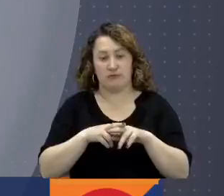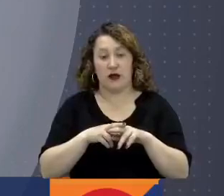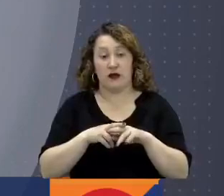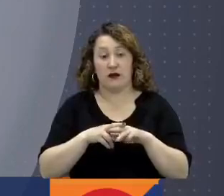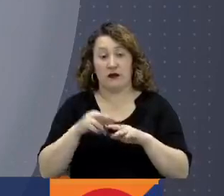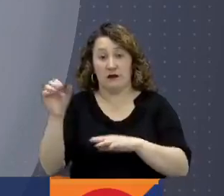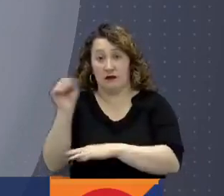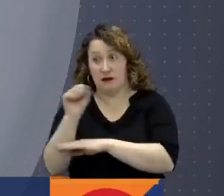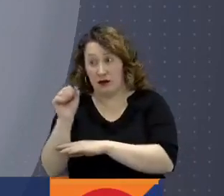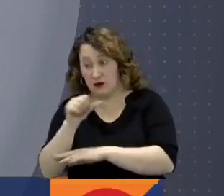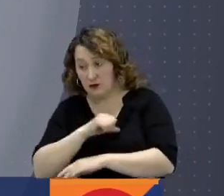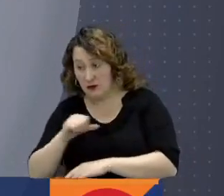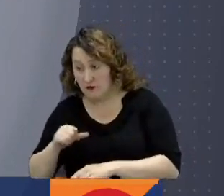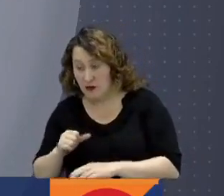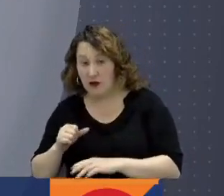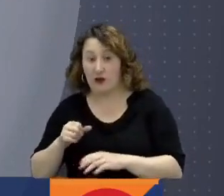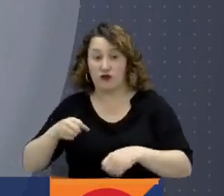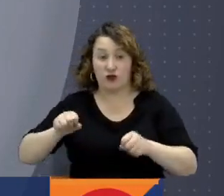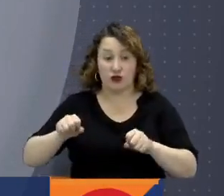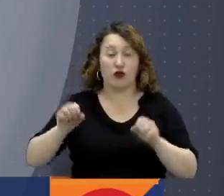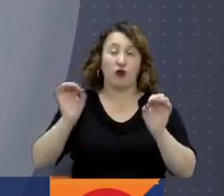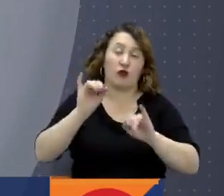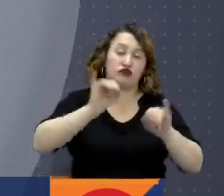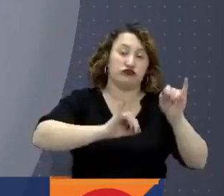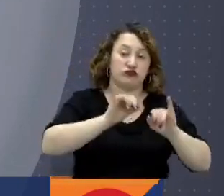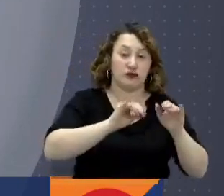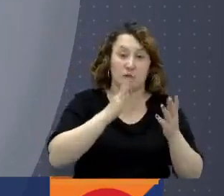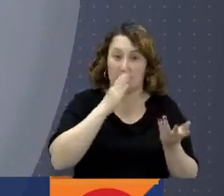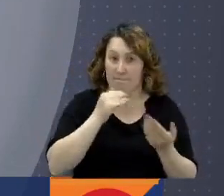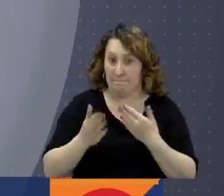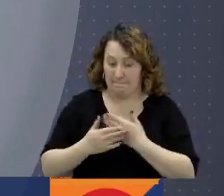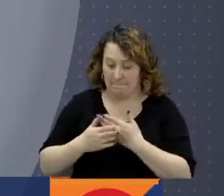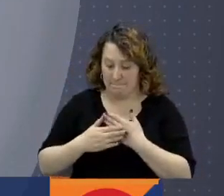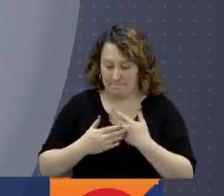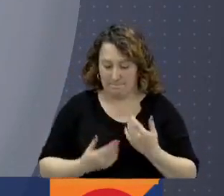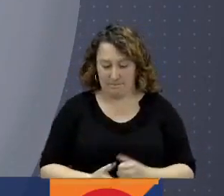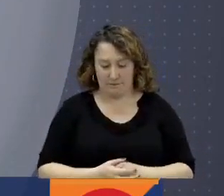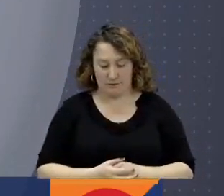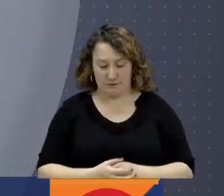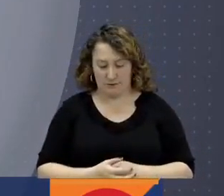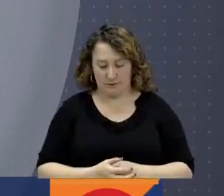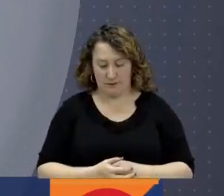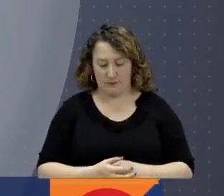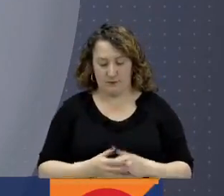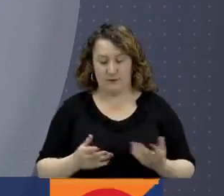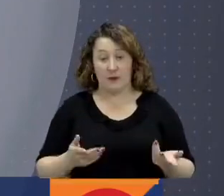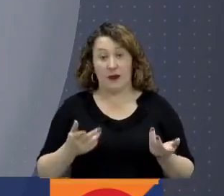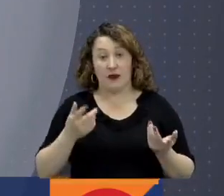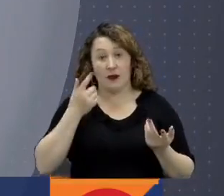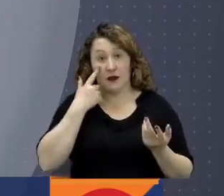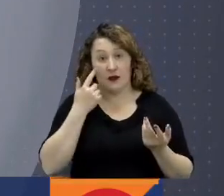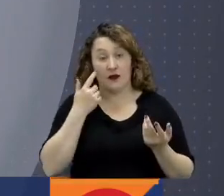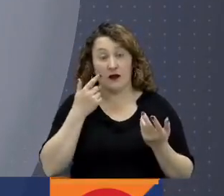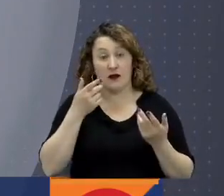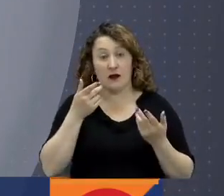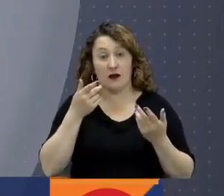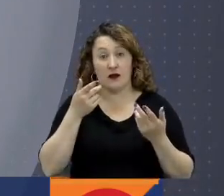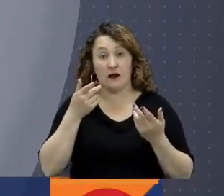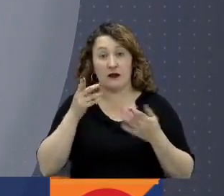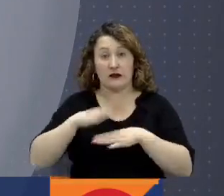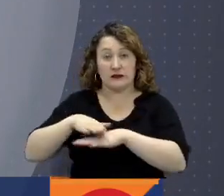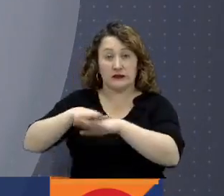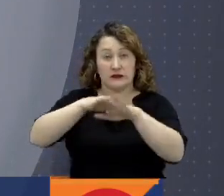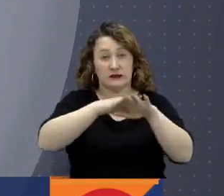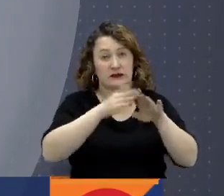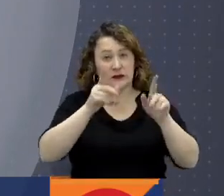particulares o bien sea de transporte de cargas. De manera extraoficial, el secretario de Gobierno también ha hecho un llamado a las personas que se encuentran